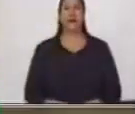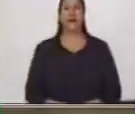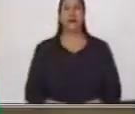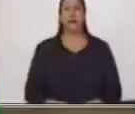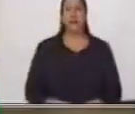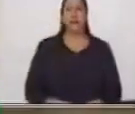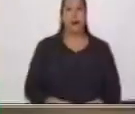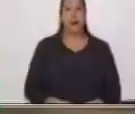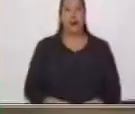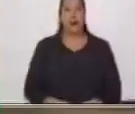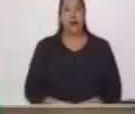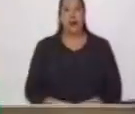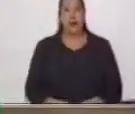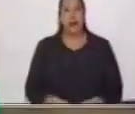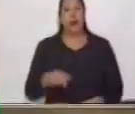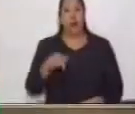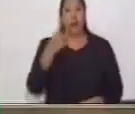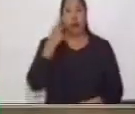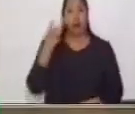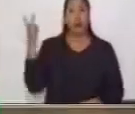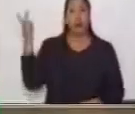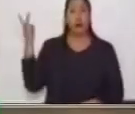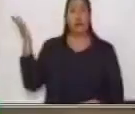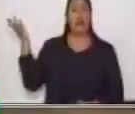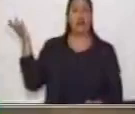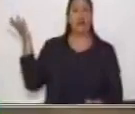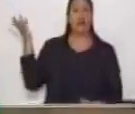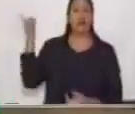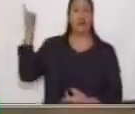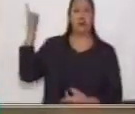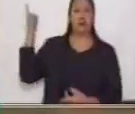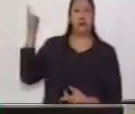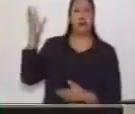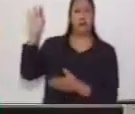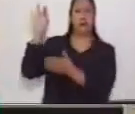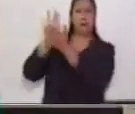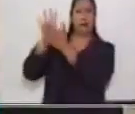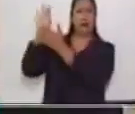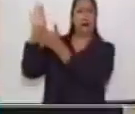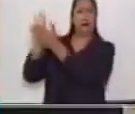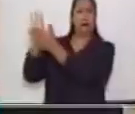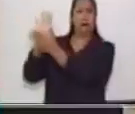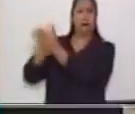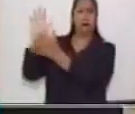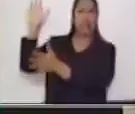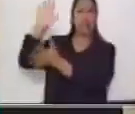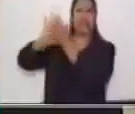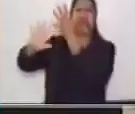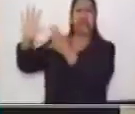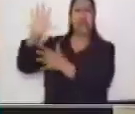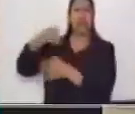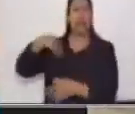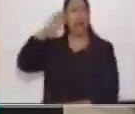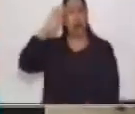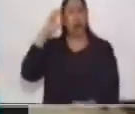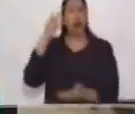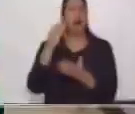¿Te has dado cuenta que aquí tengo unas piezas pero están desordenadas? Creo que las pegaron de forma incorrecta.